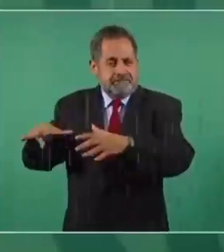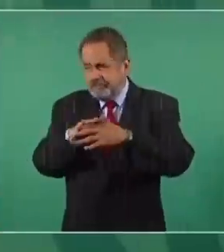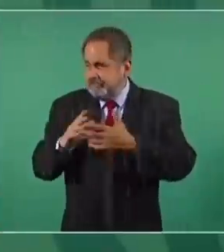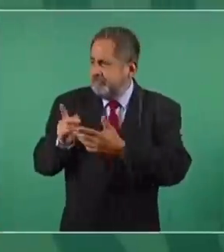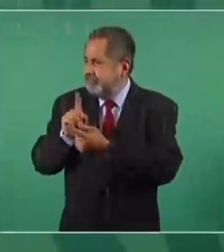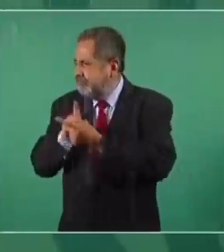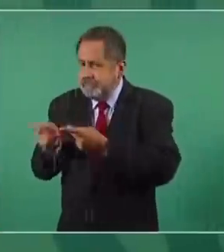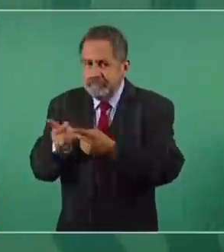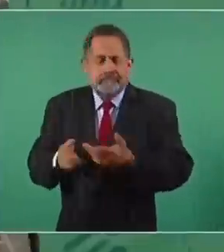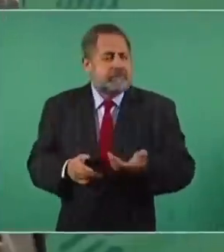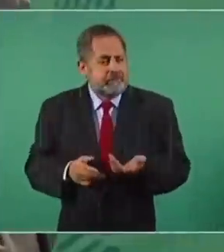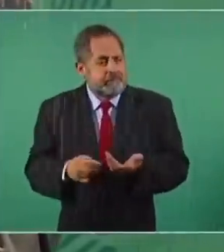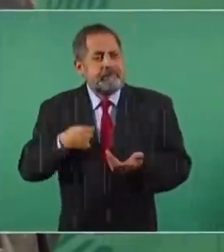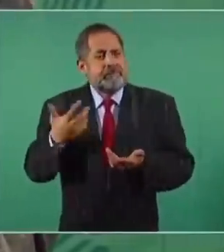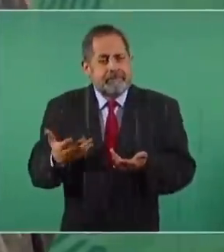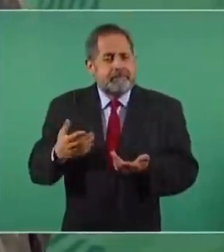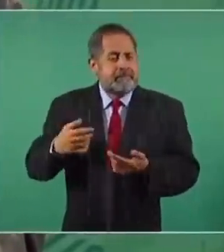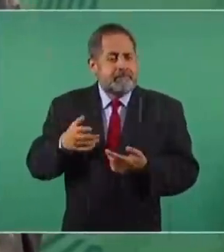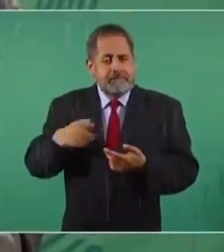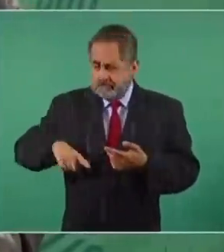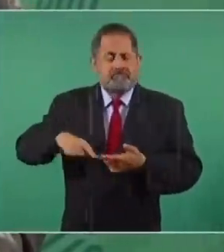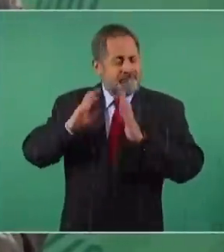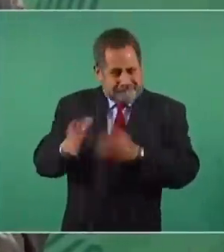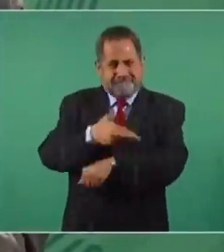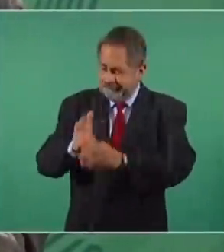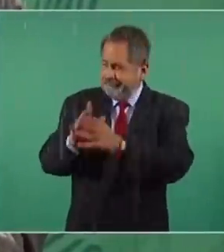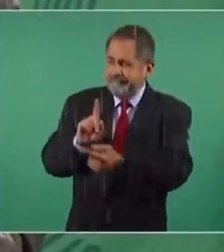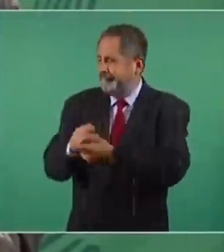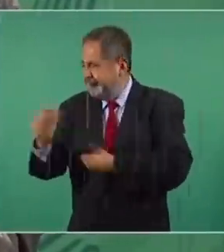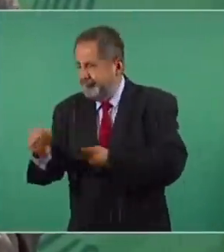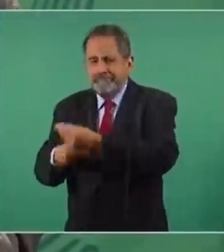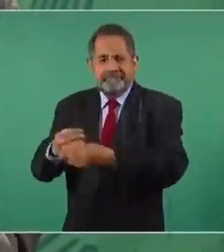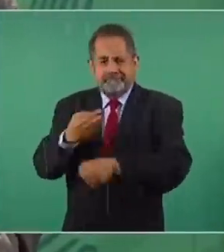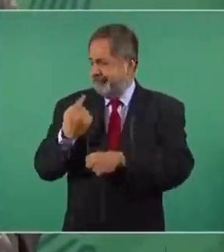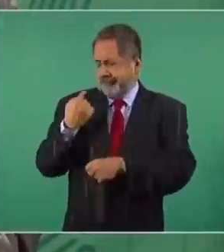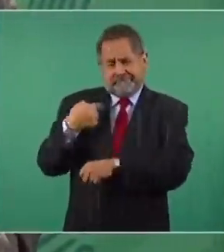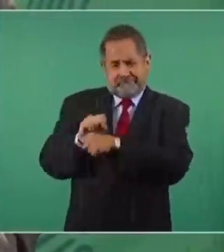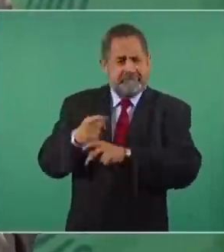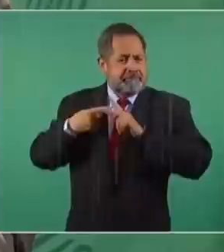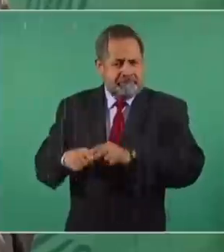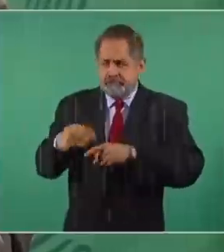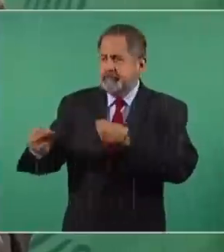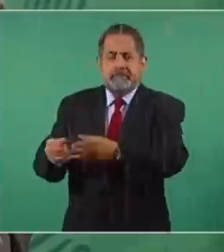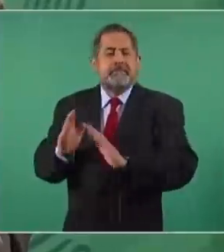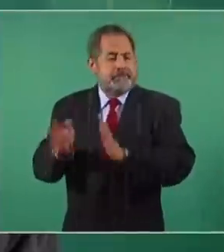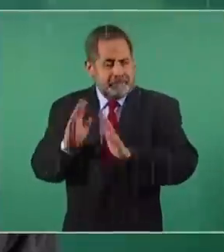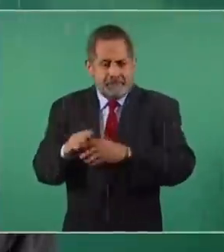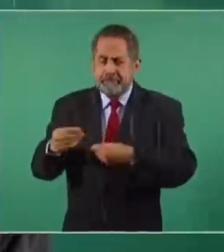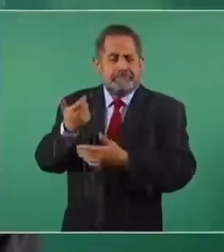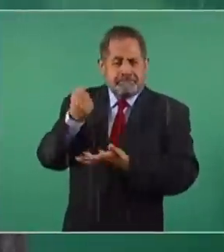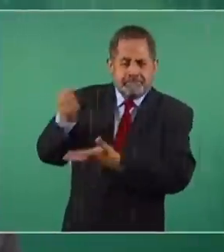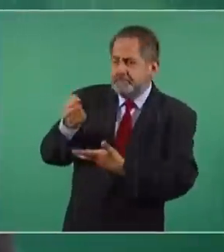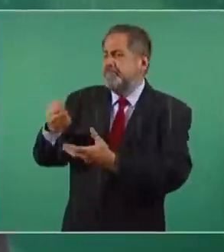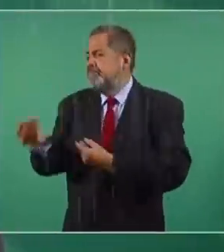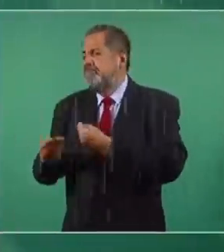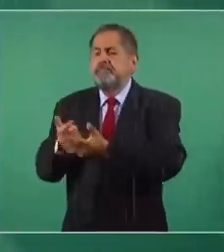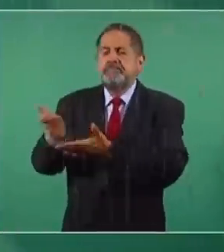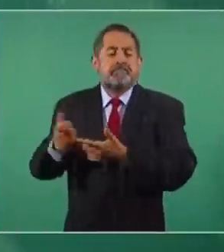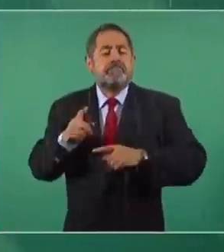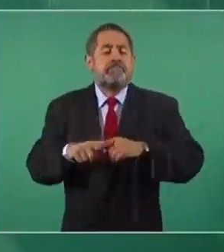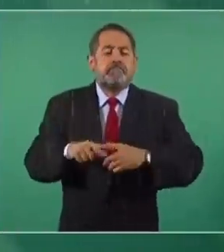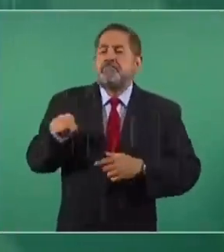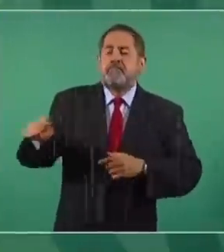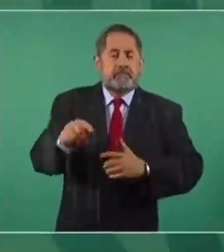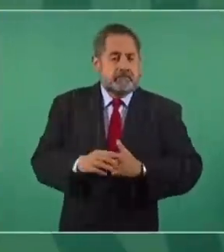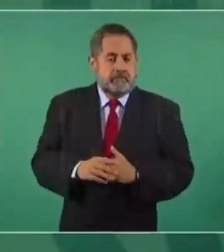marina. Entonces, ¿qué acciones? Ya se están llevando a cabo. Desde esta semana se están entregando recursos a los